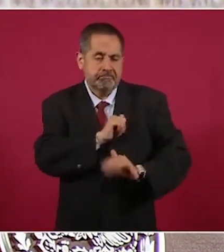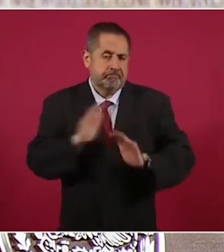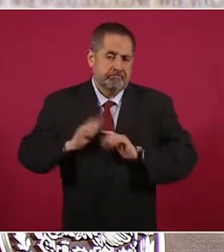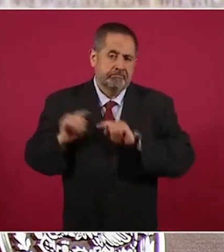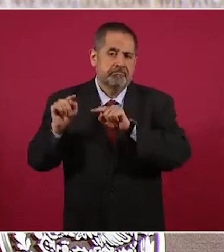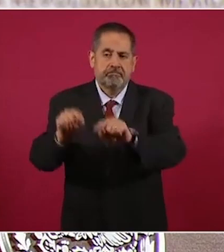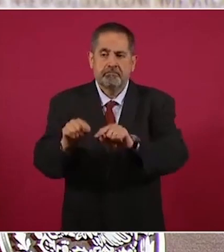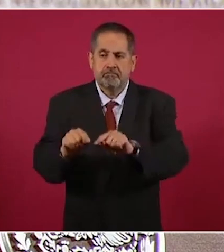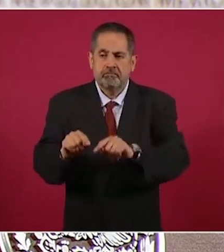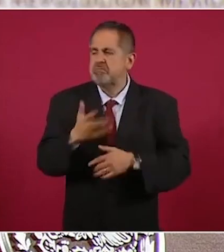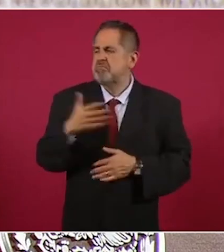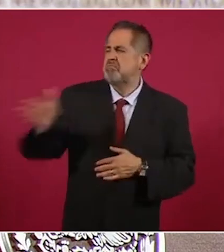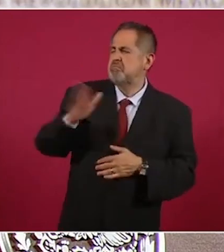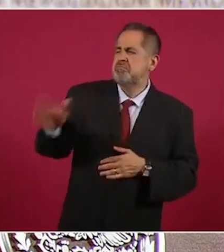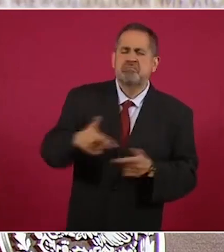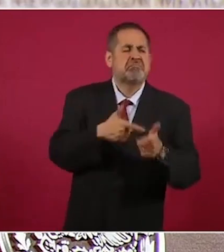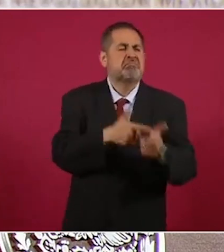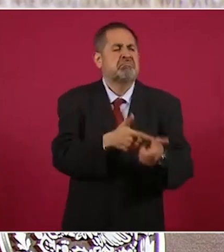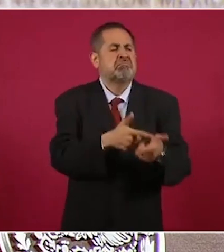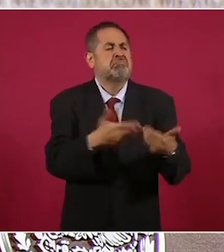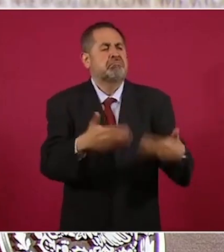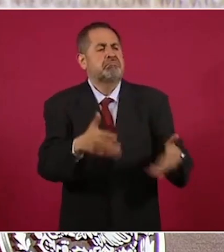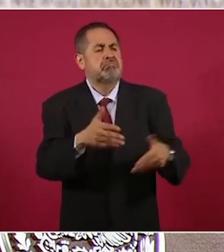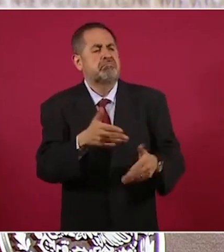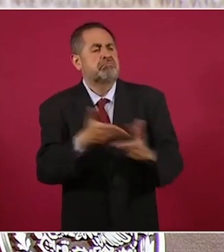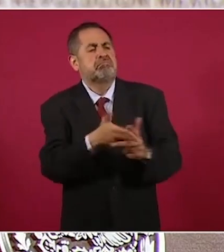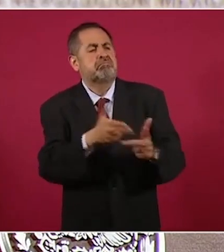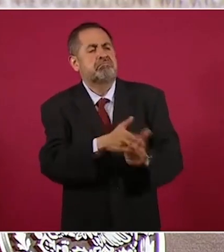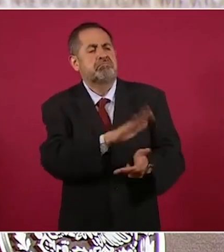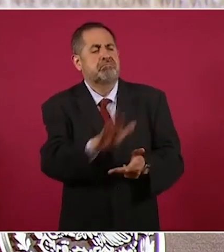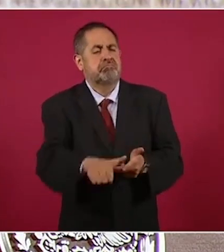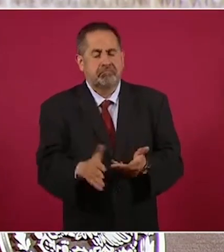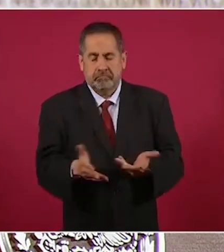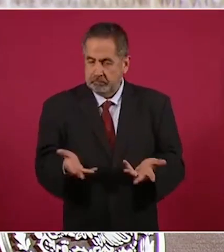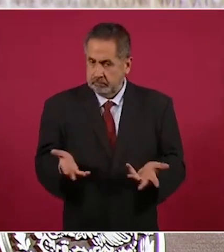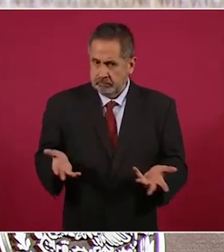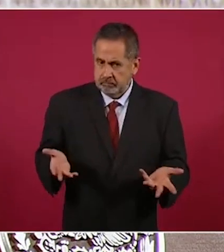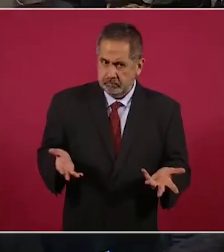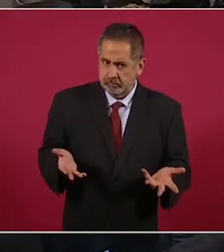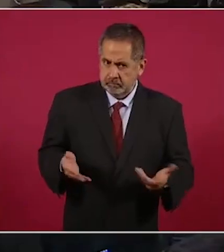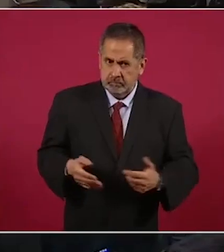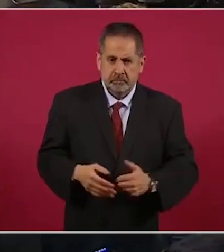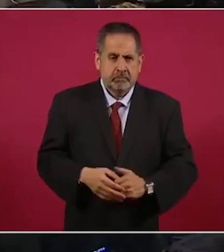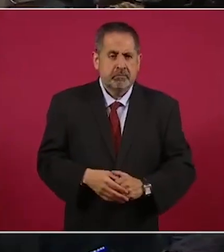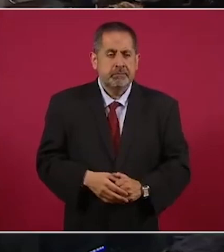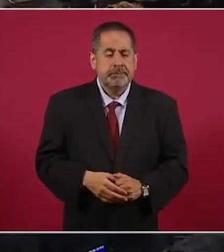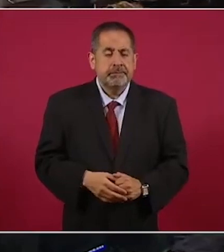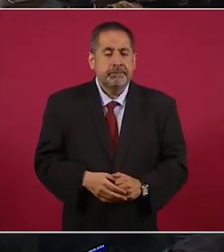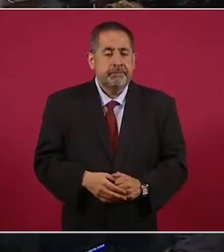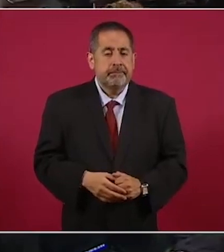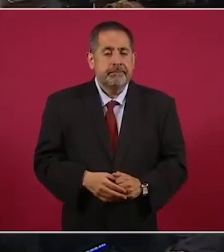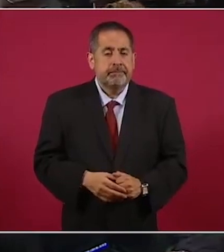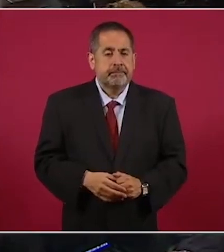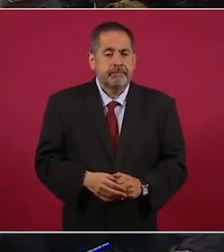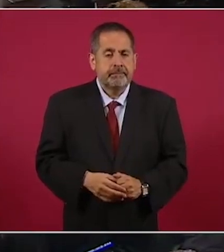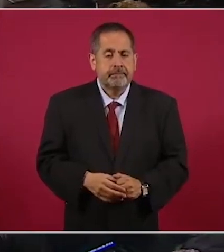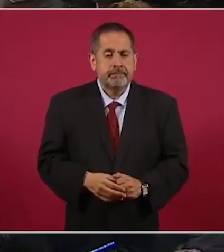situación que